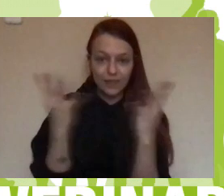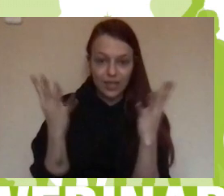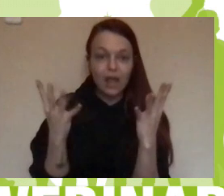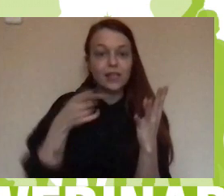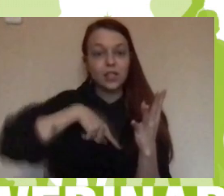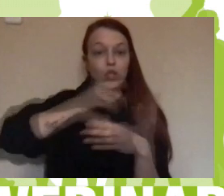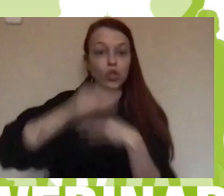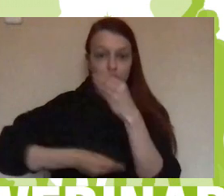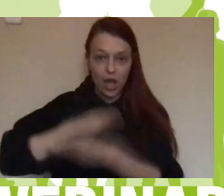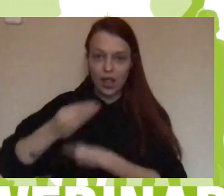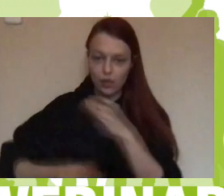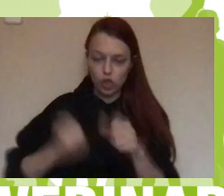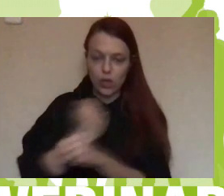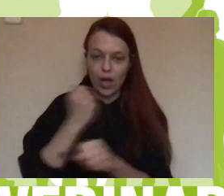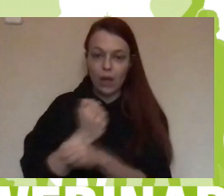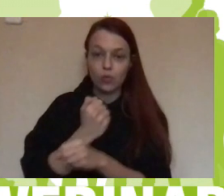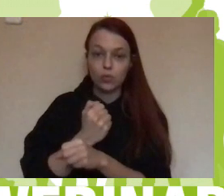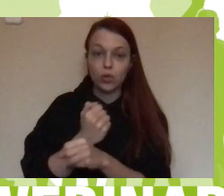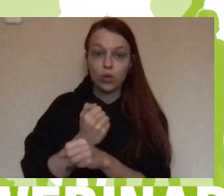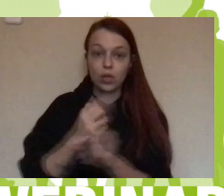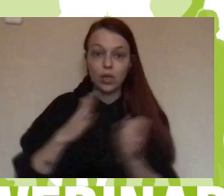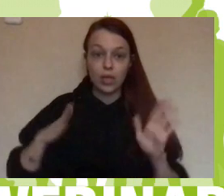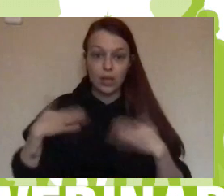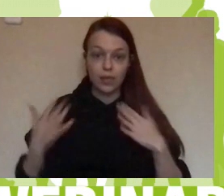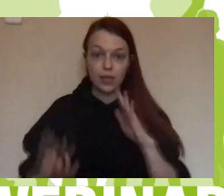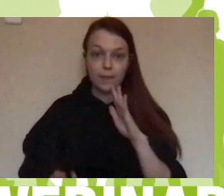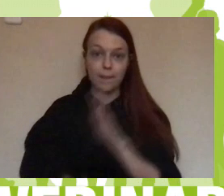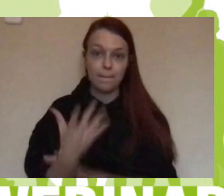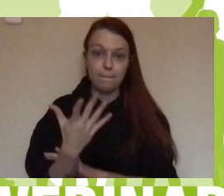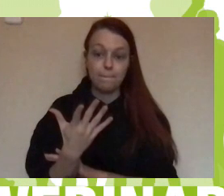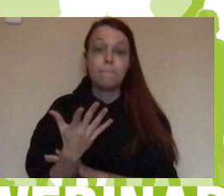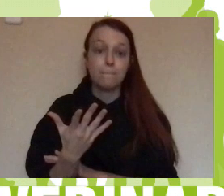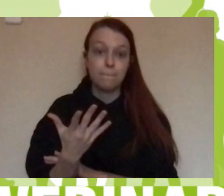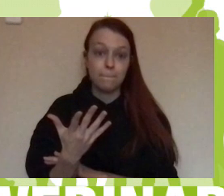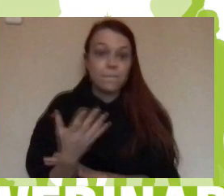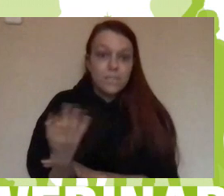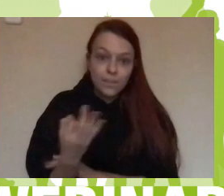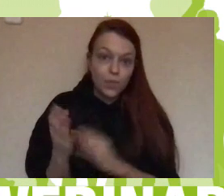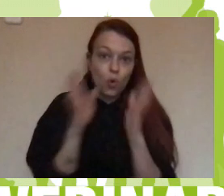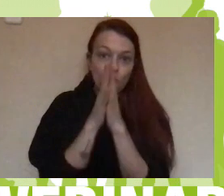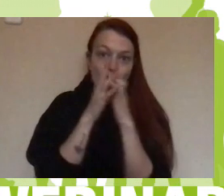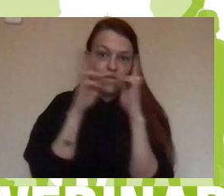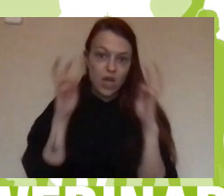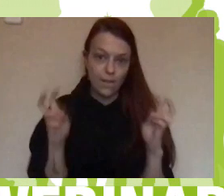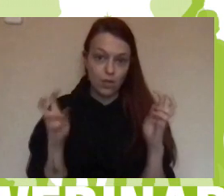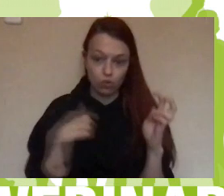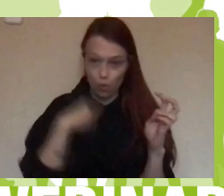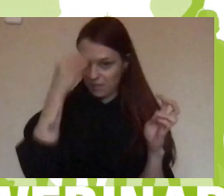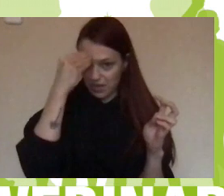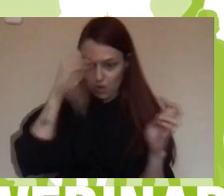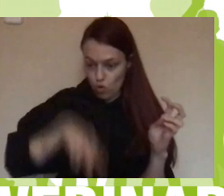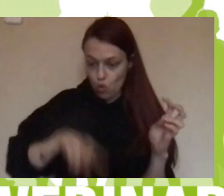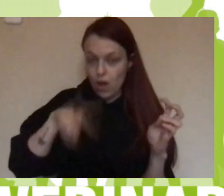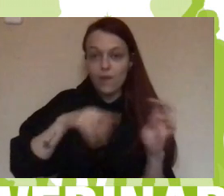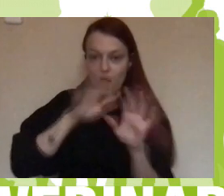ello, pero llega lo que nunca nosotros pensamos que llegase a pasar, es decir, que llegó el confinamiento y llega el trabajar